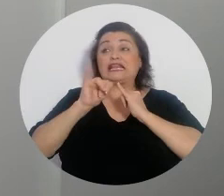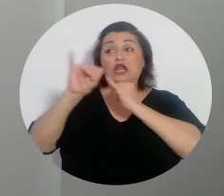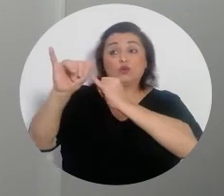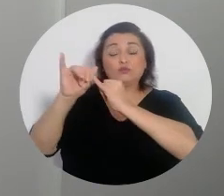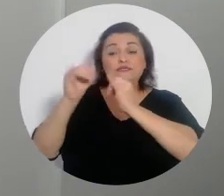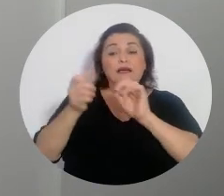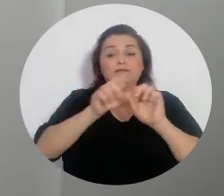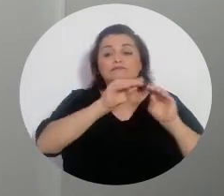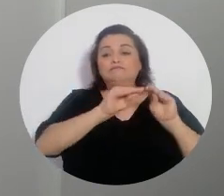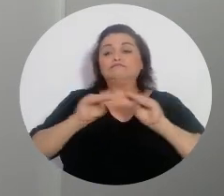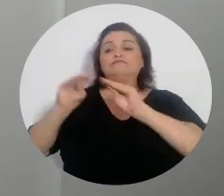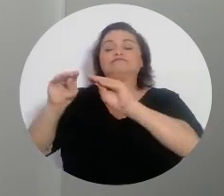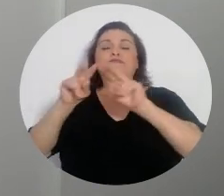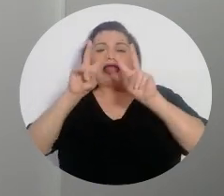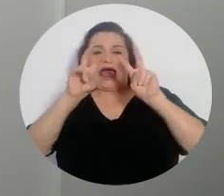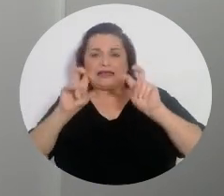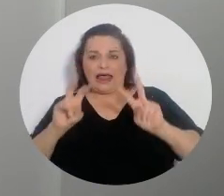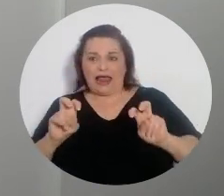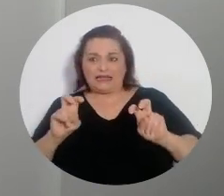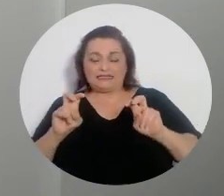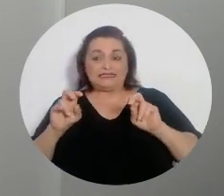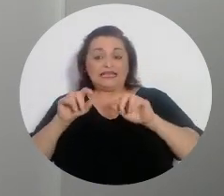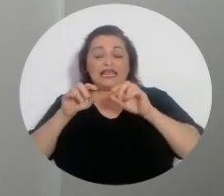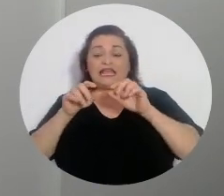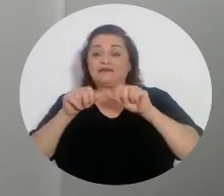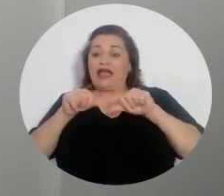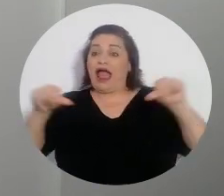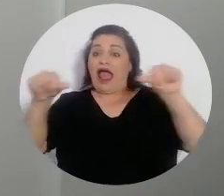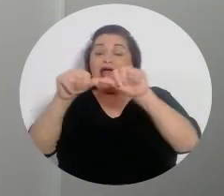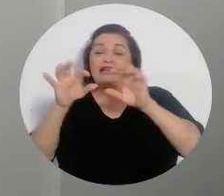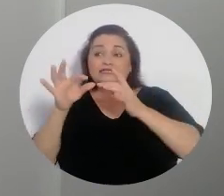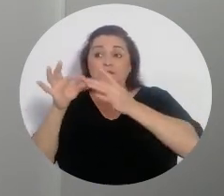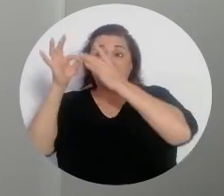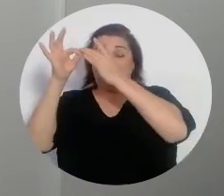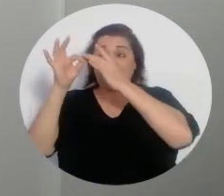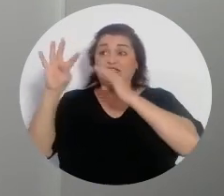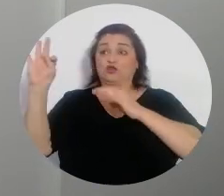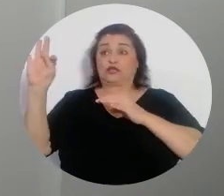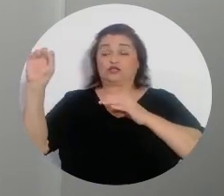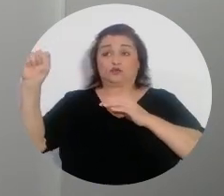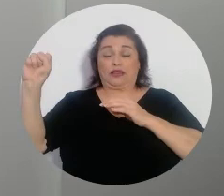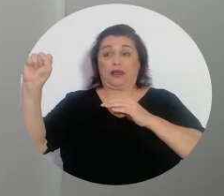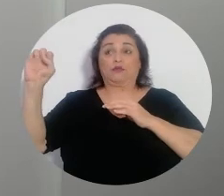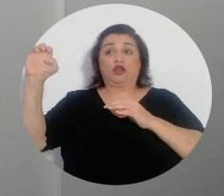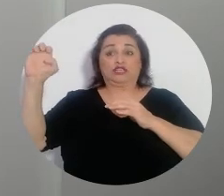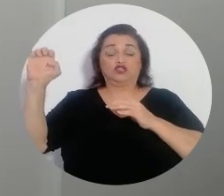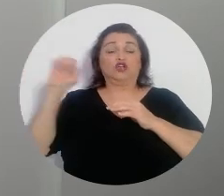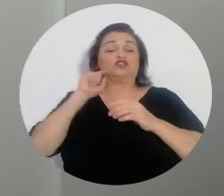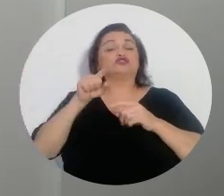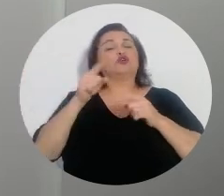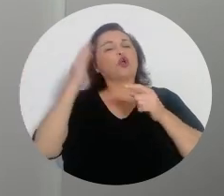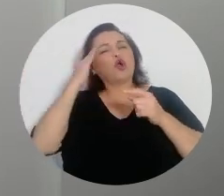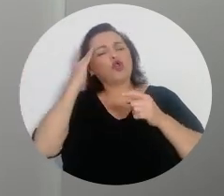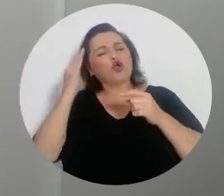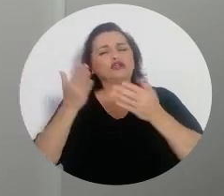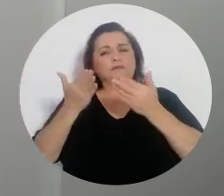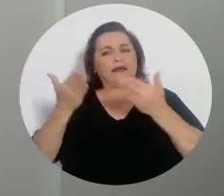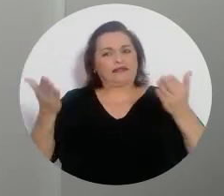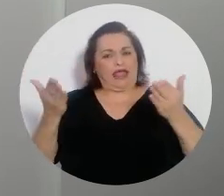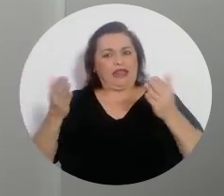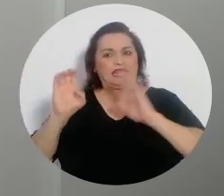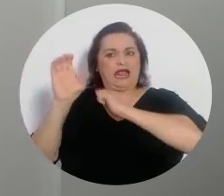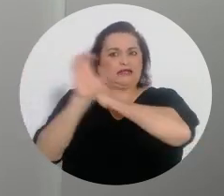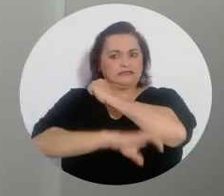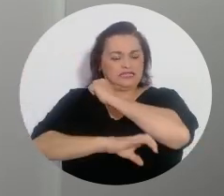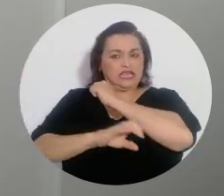pasa a un análisis de admisibilidad que lo hará la sección especializada del Tribunal Supremo de Elecciones que conoce en materia sancionatoria, y es un grupo de tres